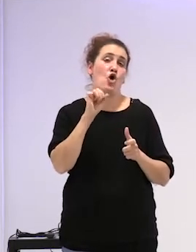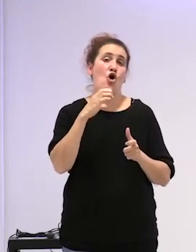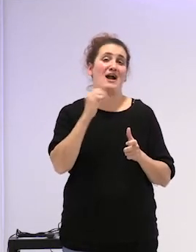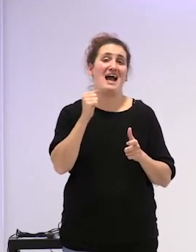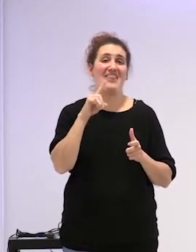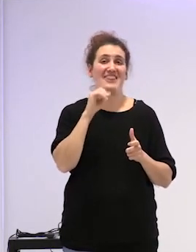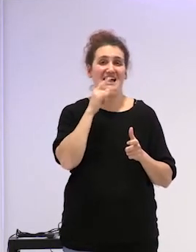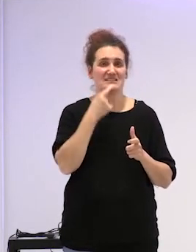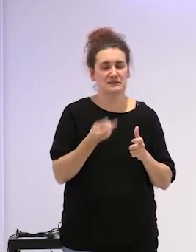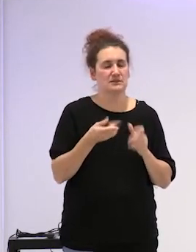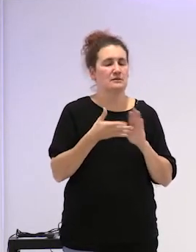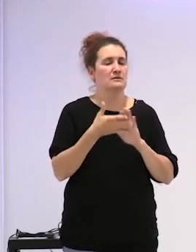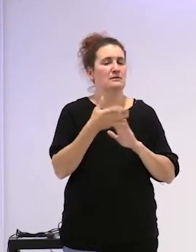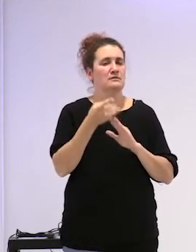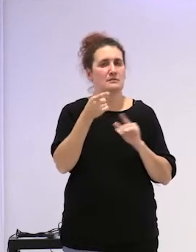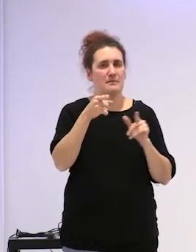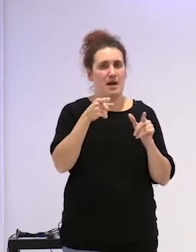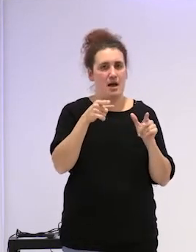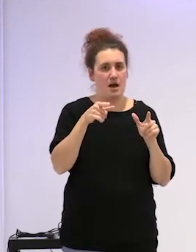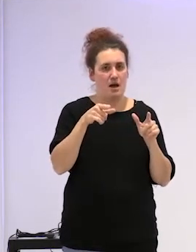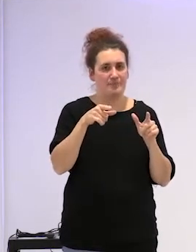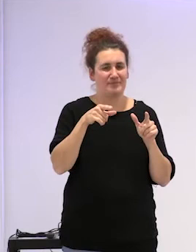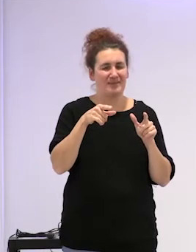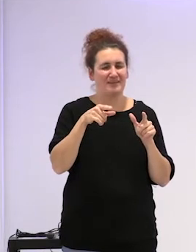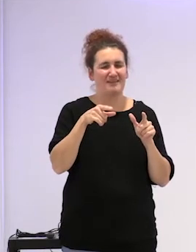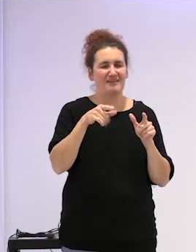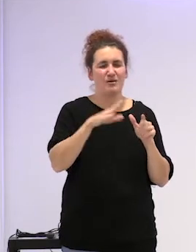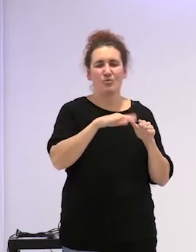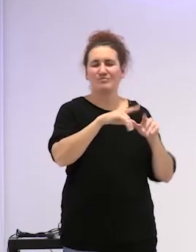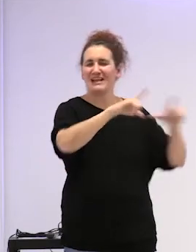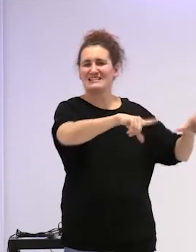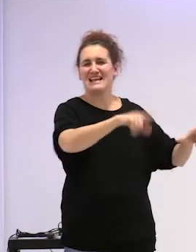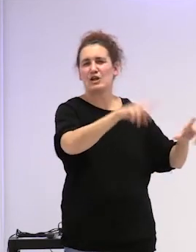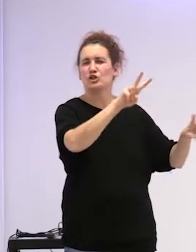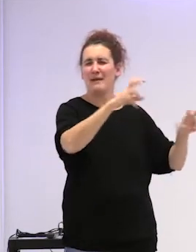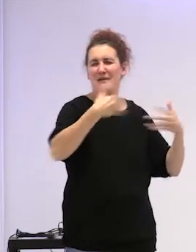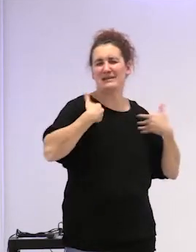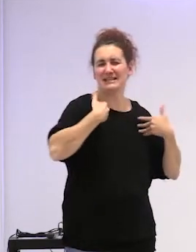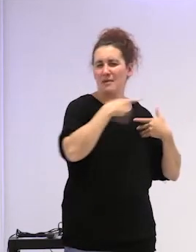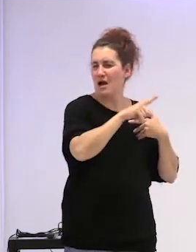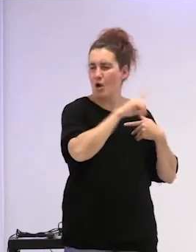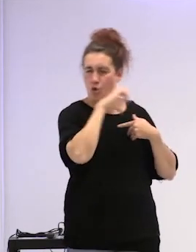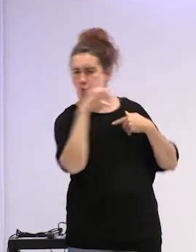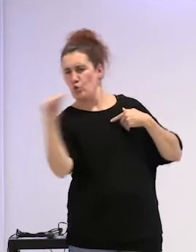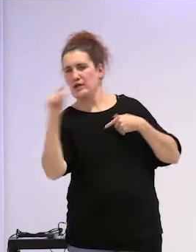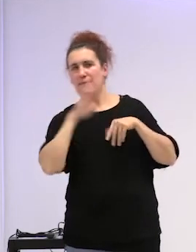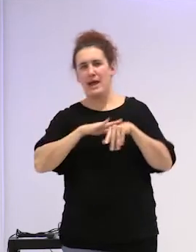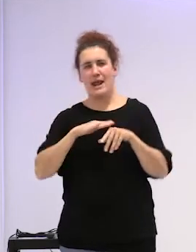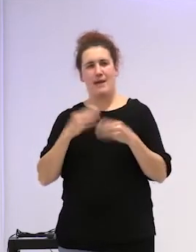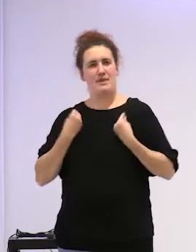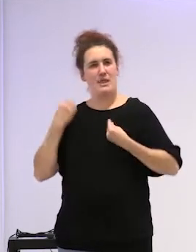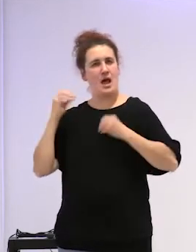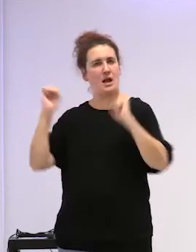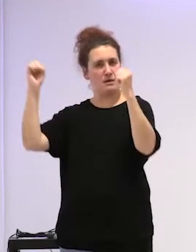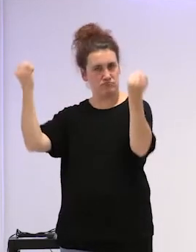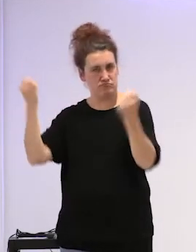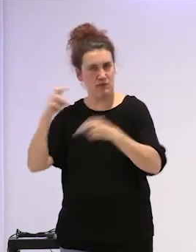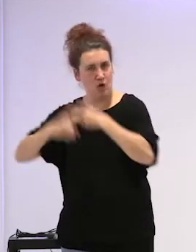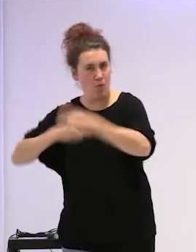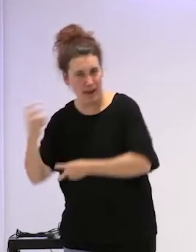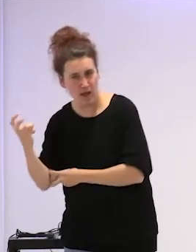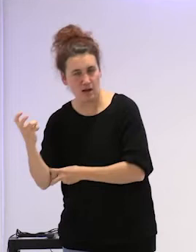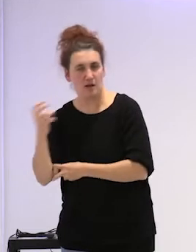escenario que se crea alrededor de la noción de víctima para poder recuperar la propia vida centrándose en la necesidad de